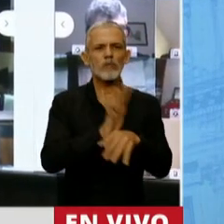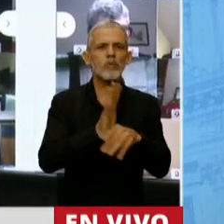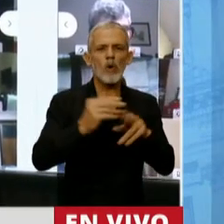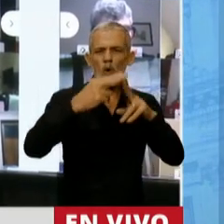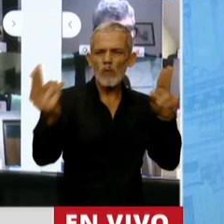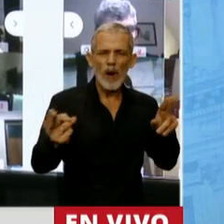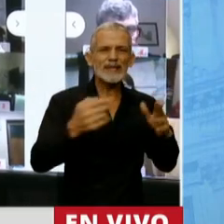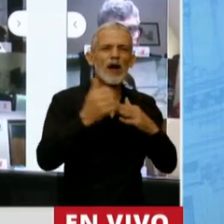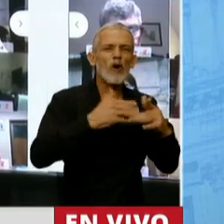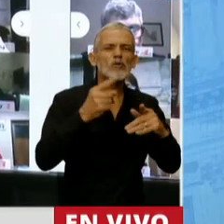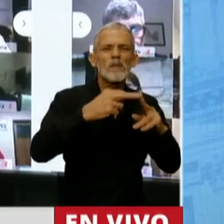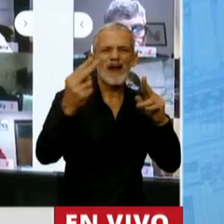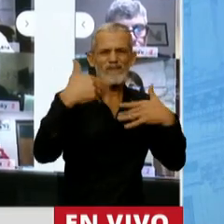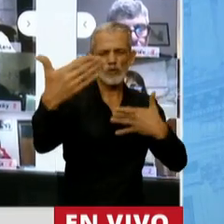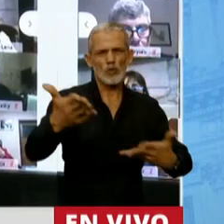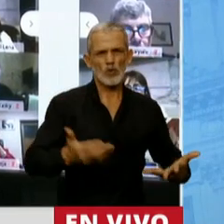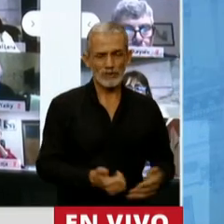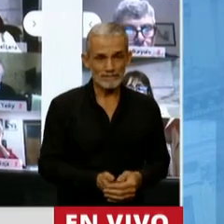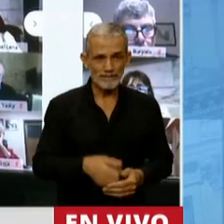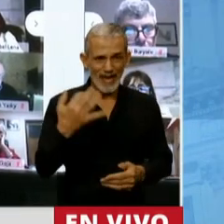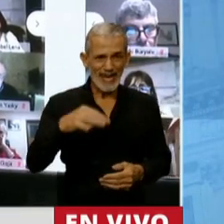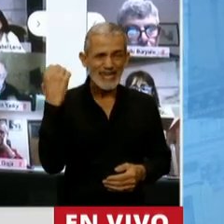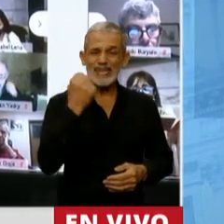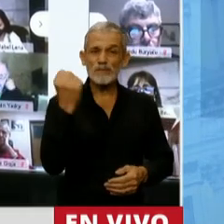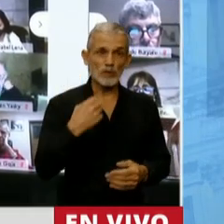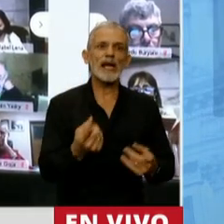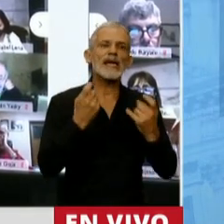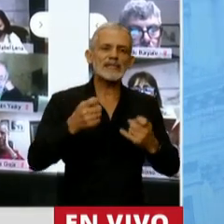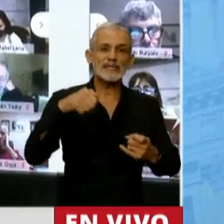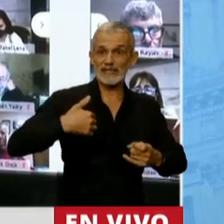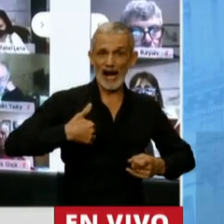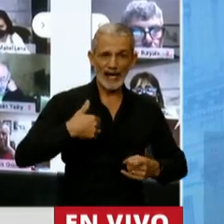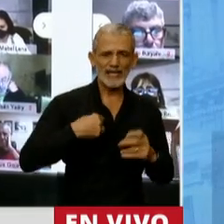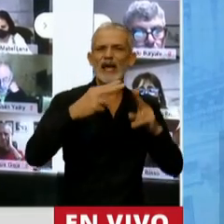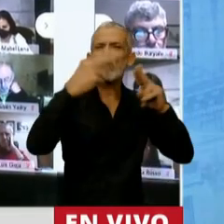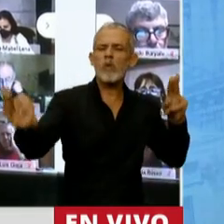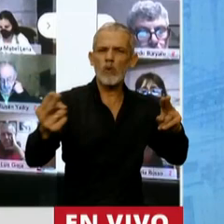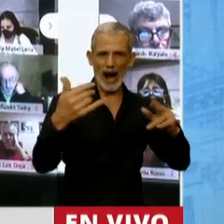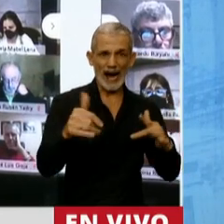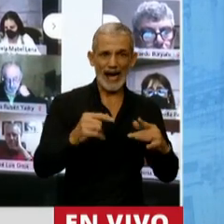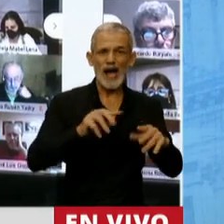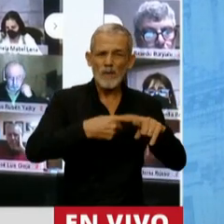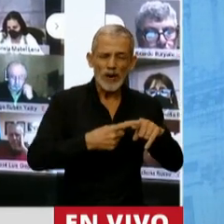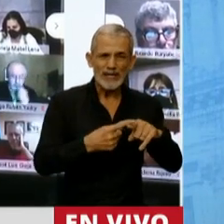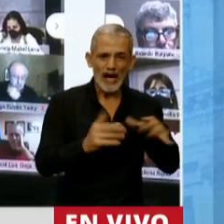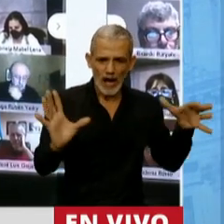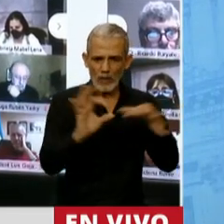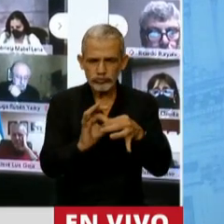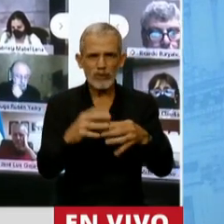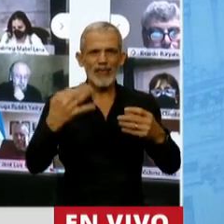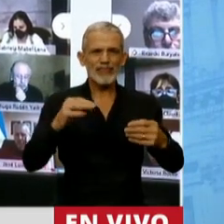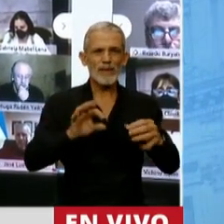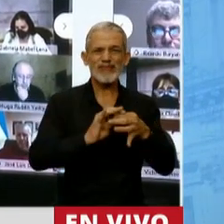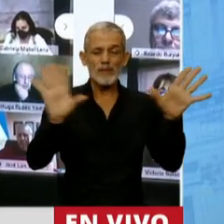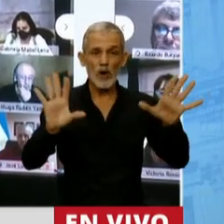puentes para construir el futuro. Y vaya si no necesita este país que las fuerzas políticas democráticas